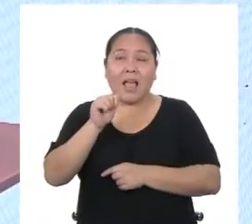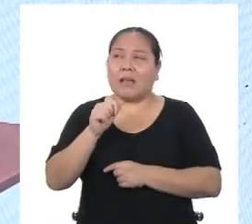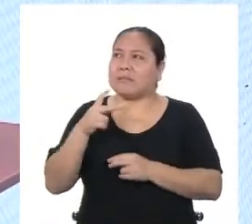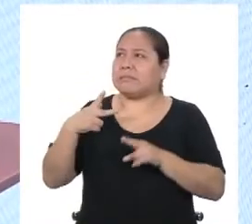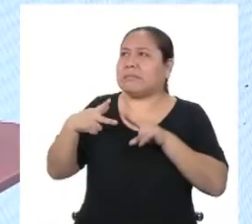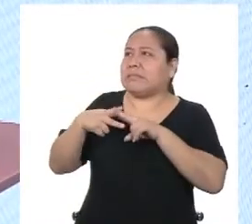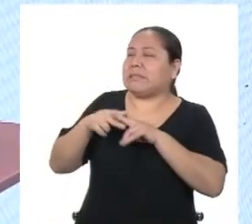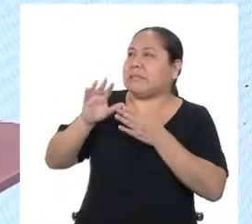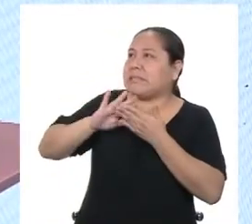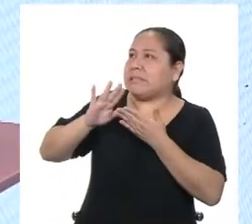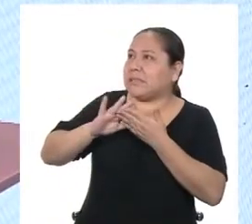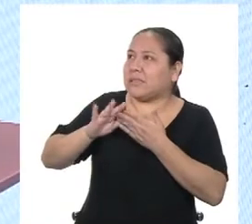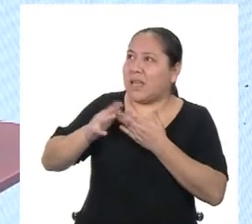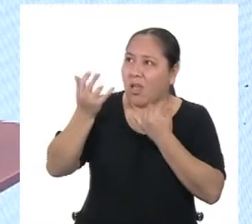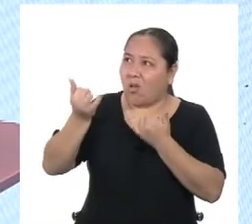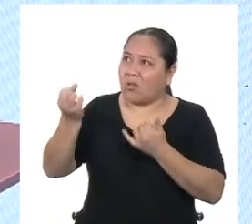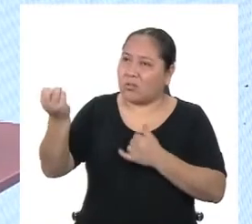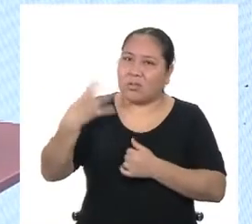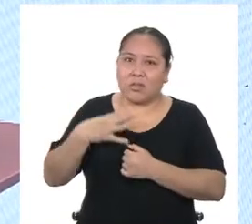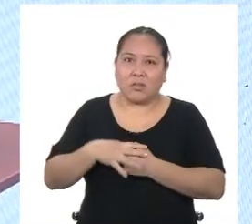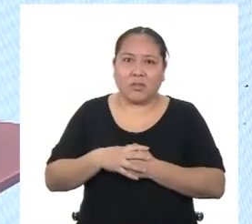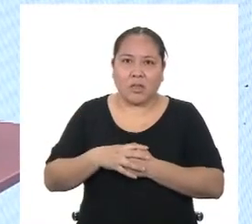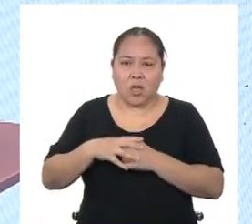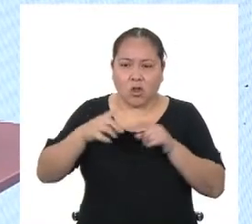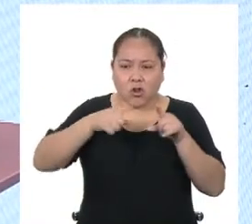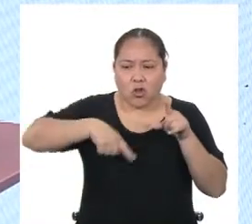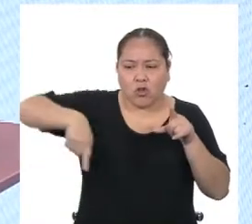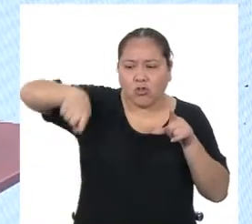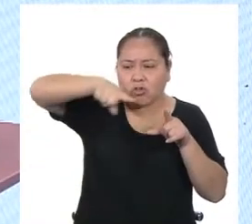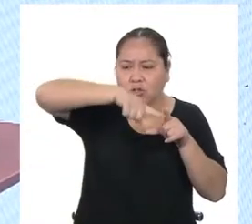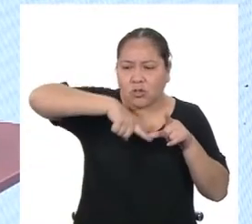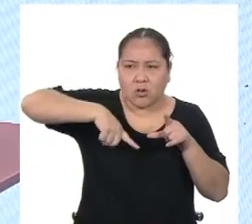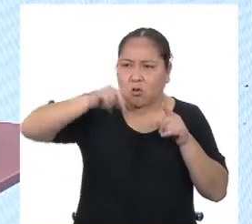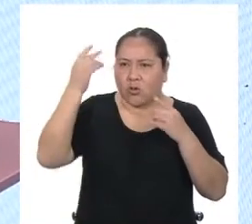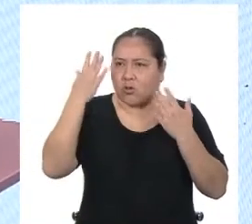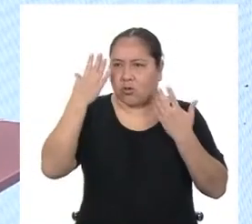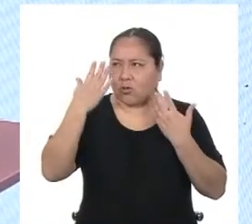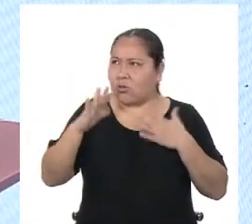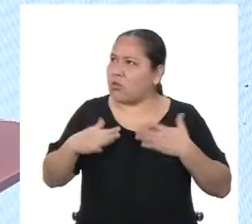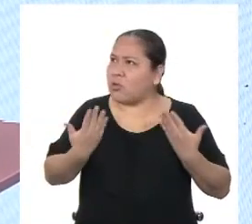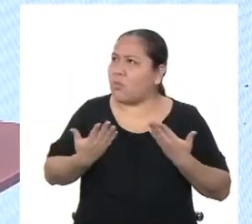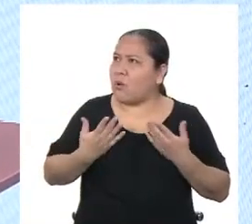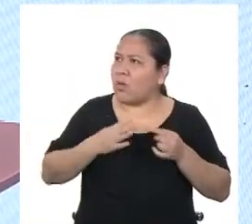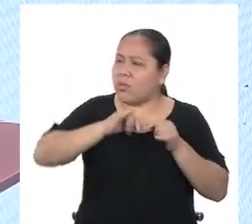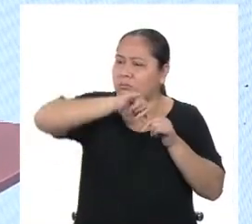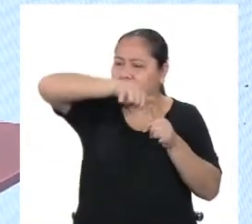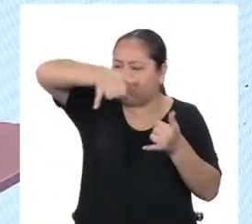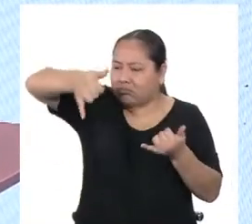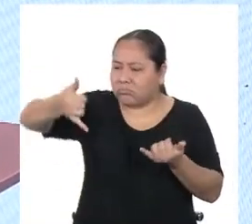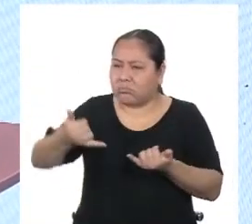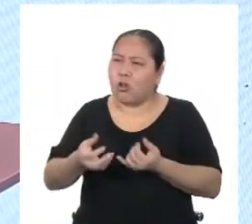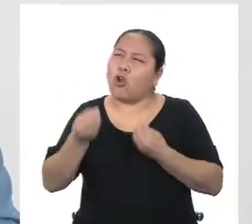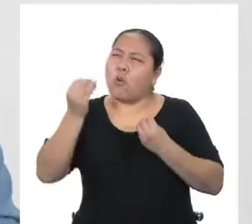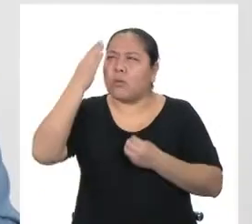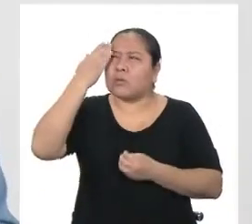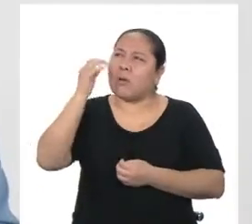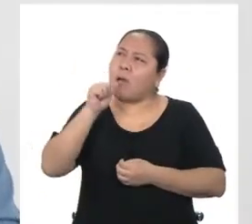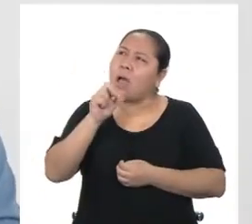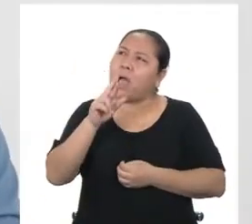la interrupción, pero ahora que lo dice, los círculos no tienen lados para medir. ¿Cómo podemos calcular su área entonces?